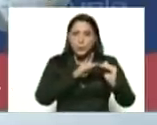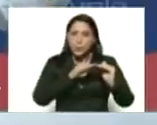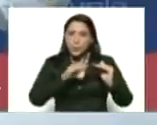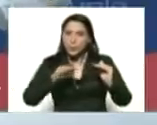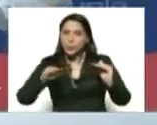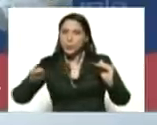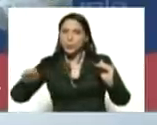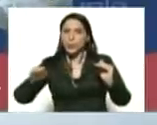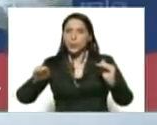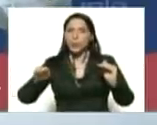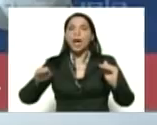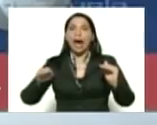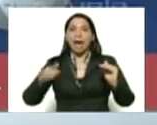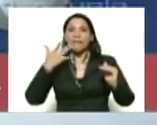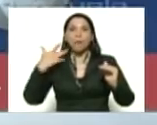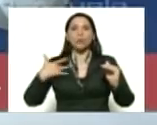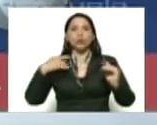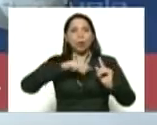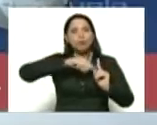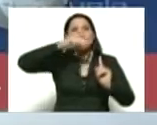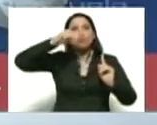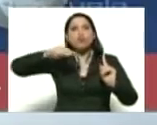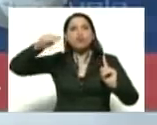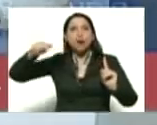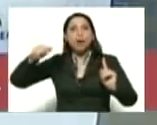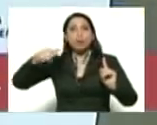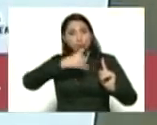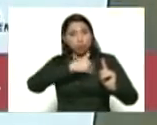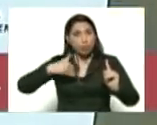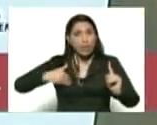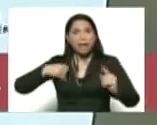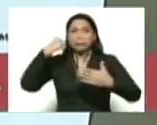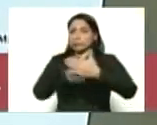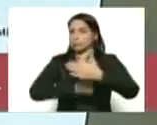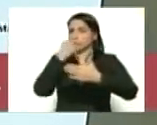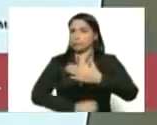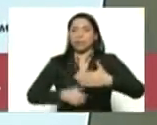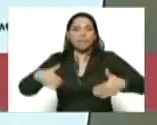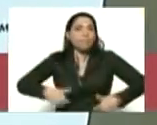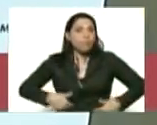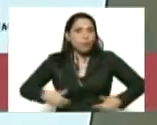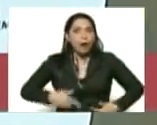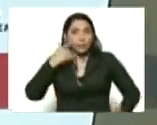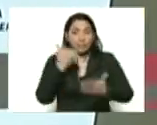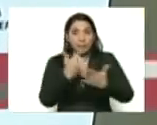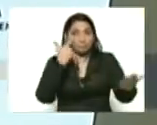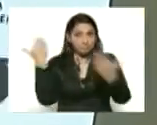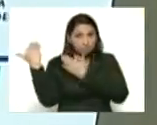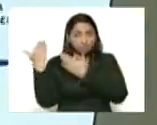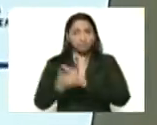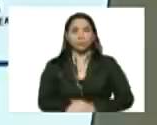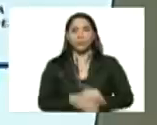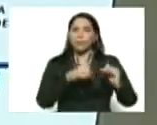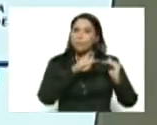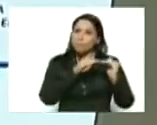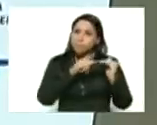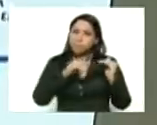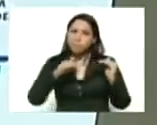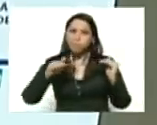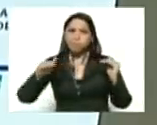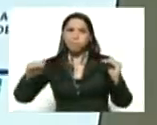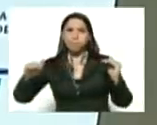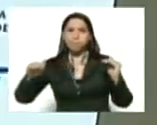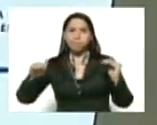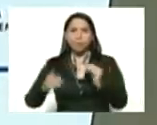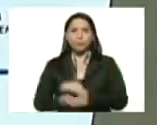famosa curva. Quiero insistir en el esfuerzo, fíjense ustedes, de aplanar la curva.